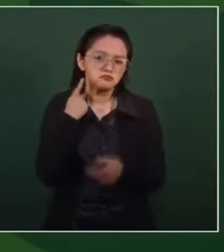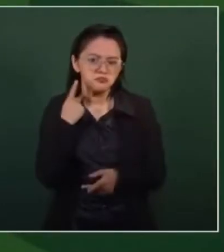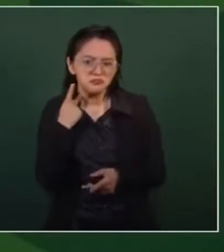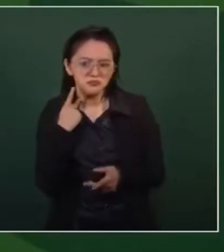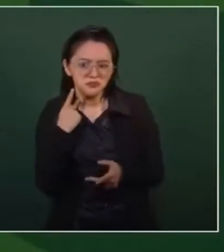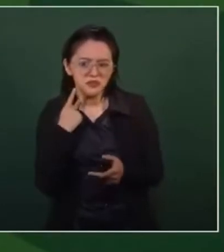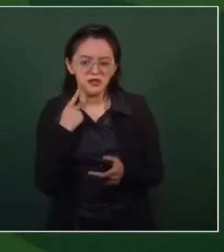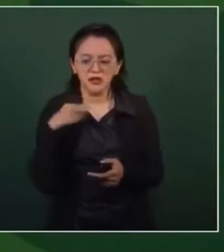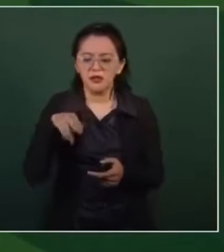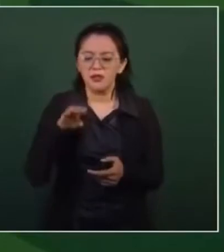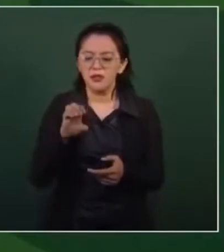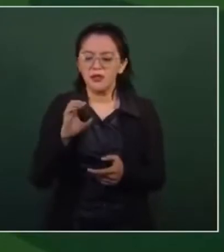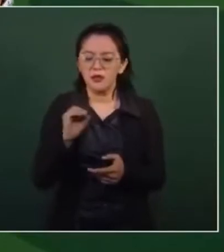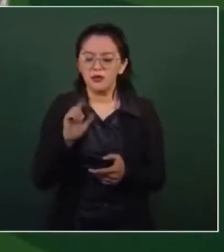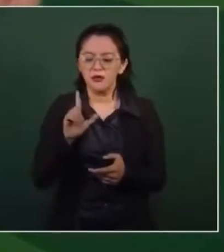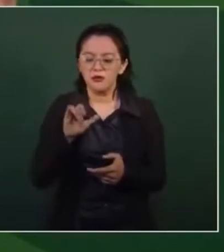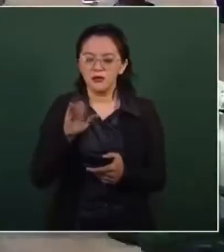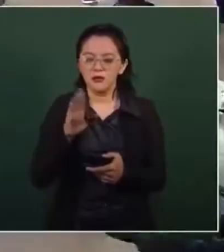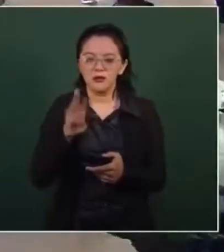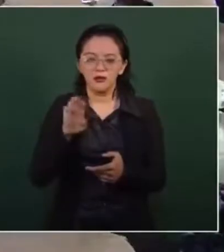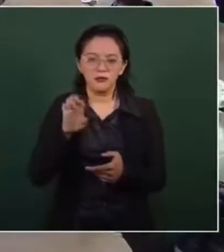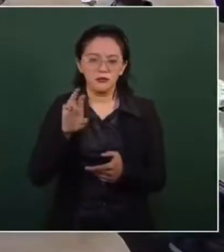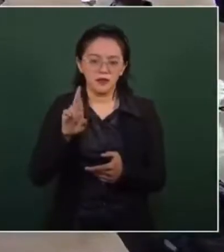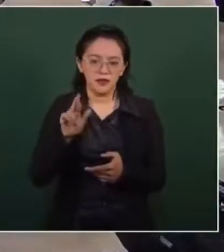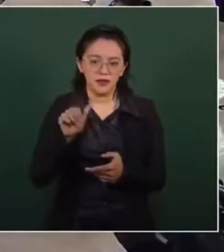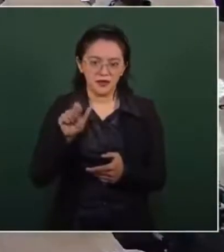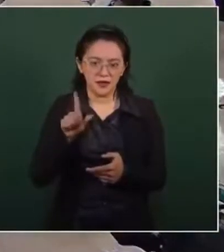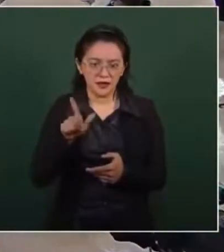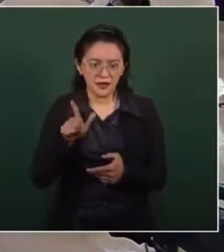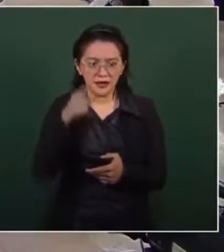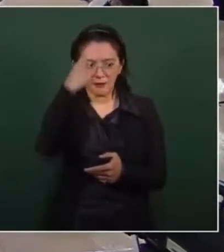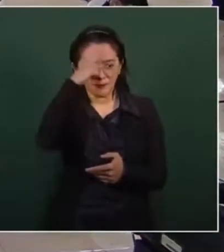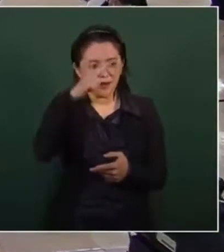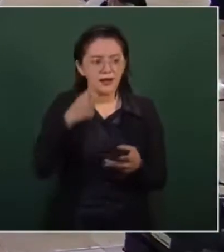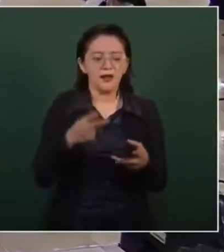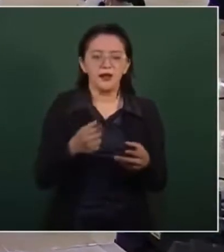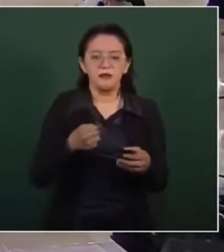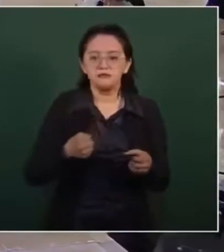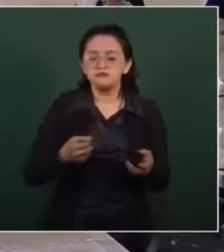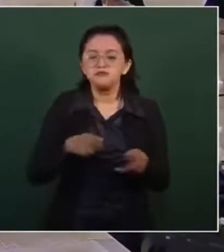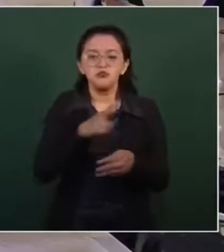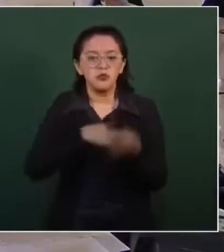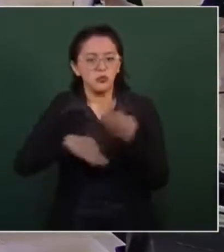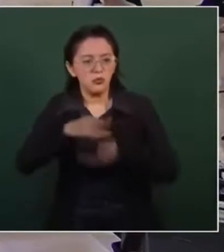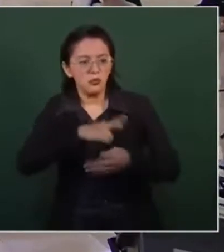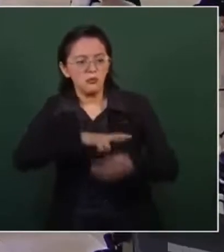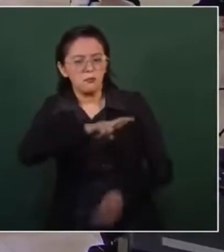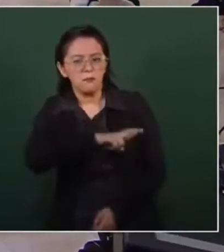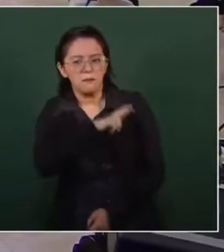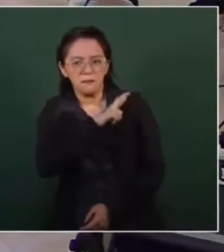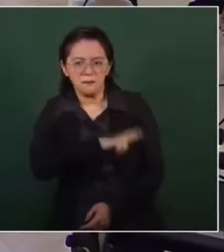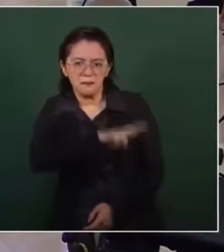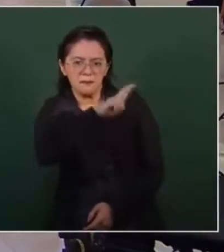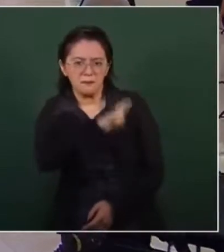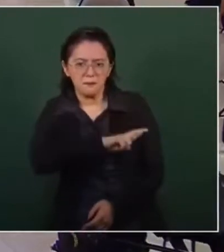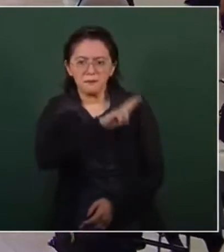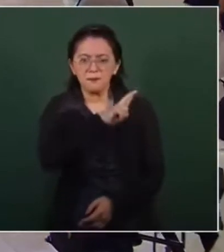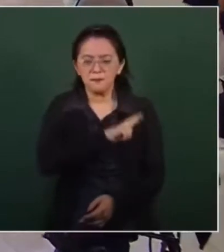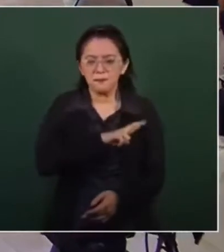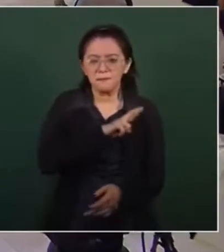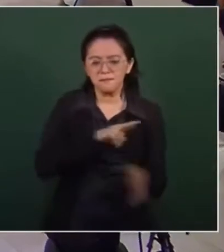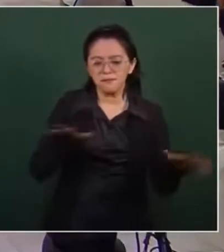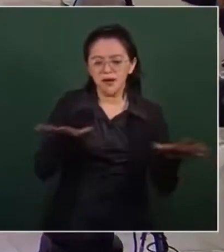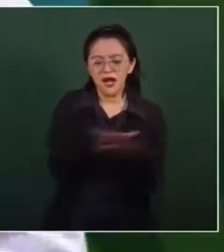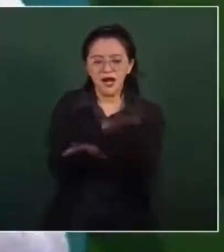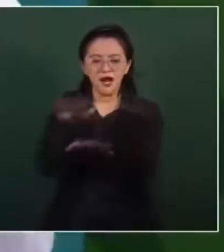pasar y apoyar a la que llama la cuarta transformación de su gobierno. También el mandatario federal informó que el próximo viernes se va a reunir con funcionarios